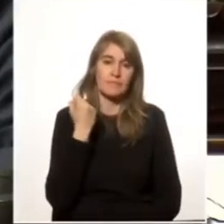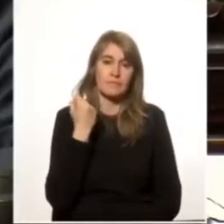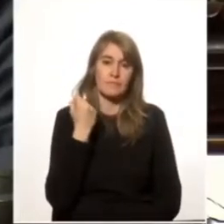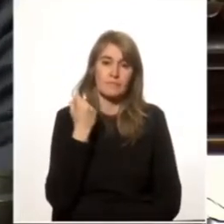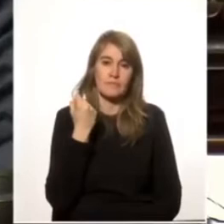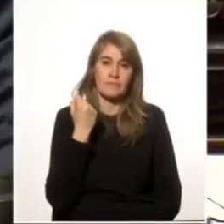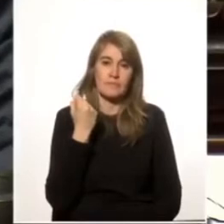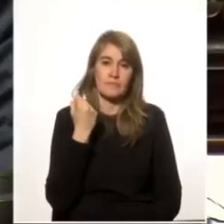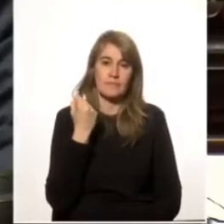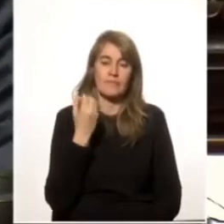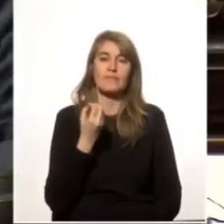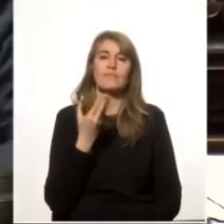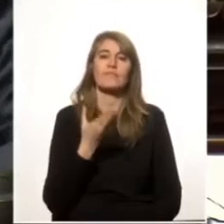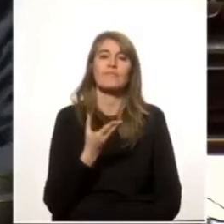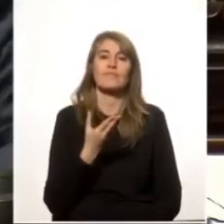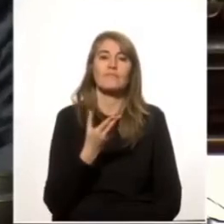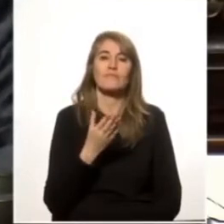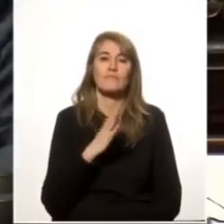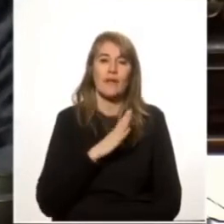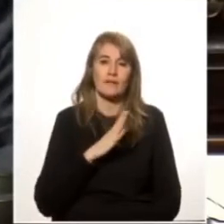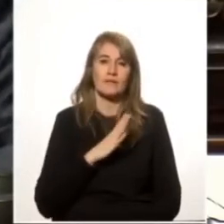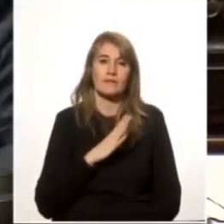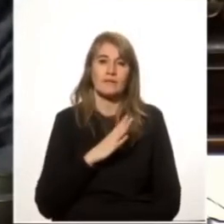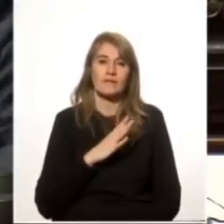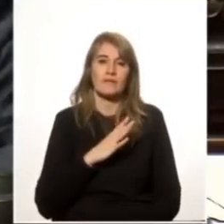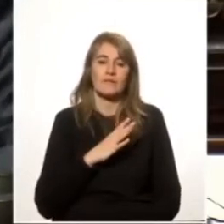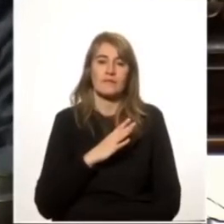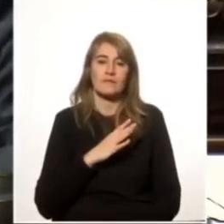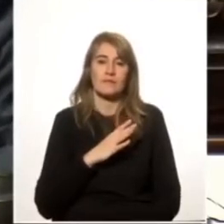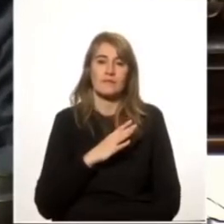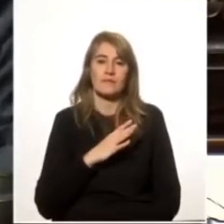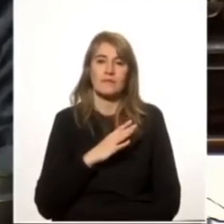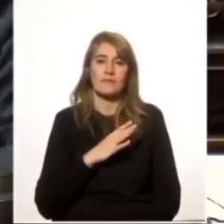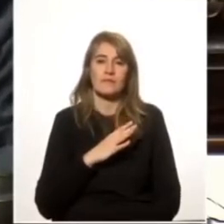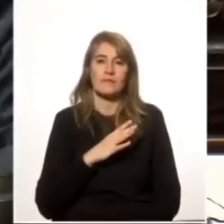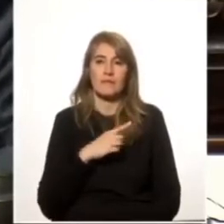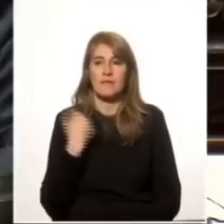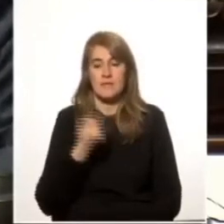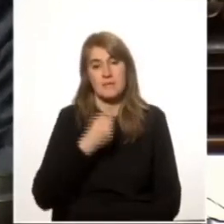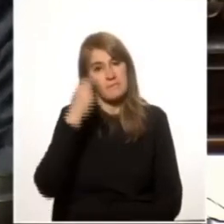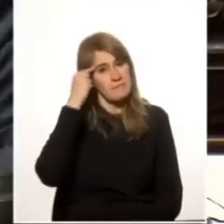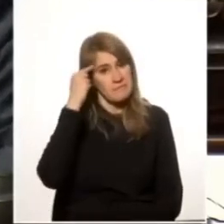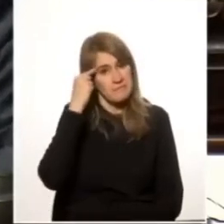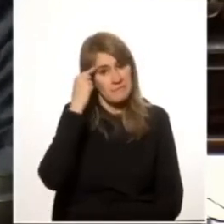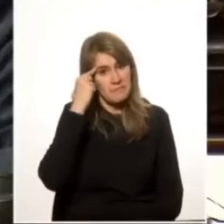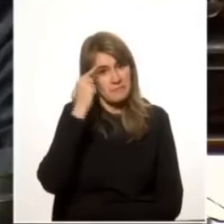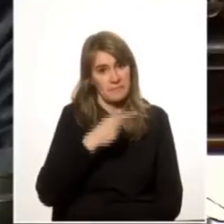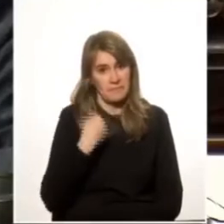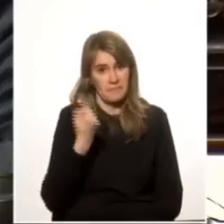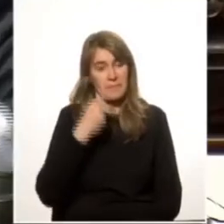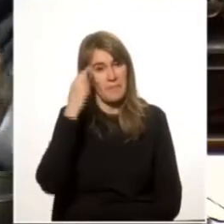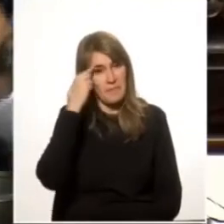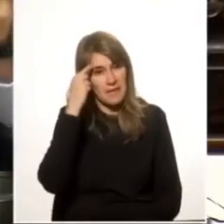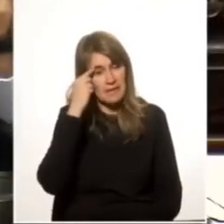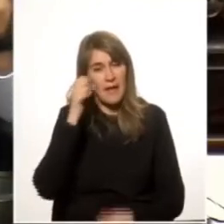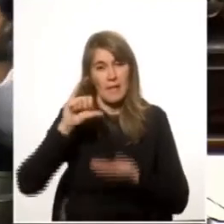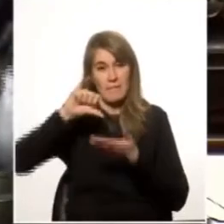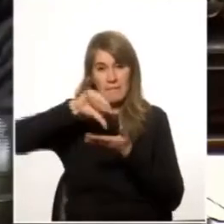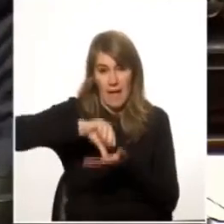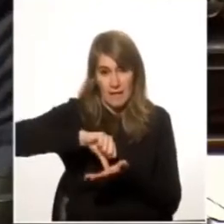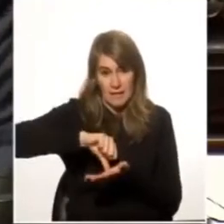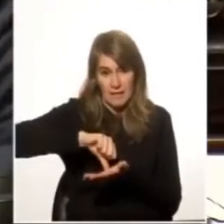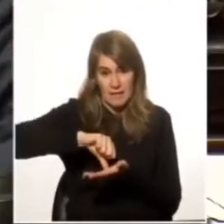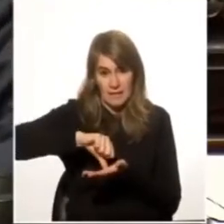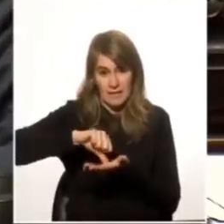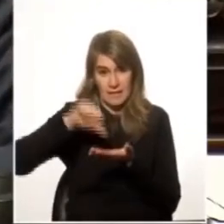Porque además creemos de que nuestro país tiene que